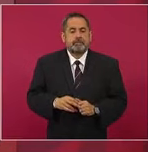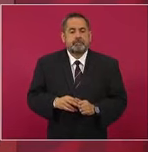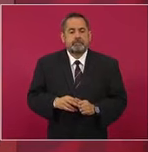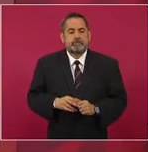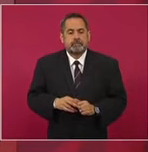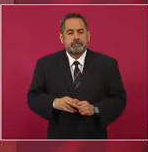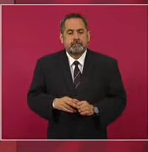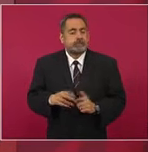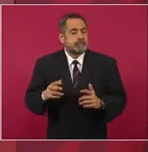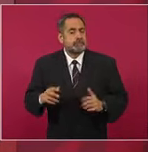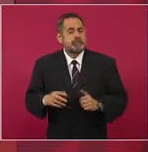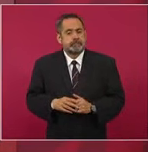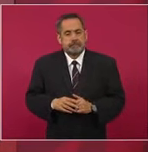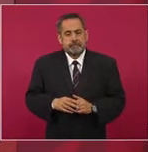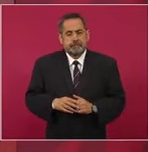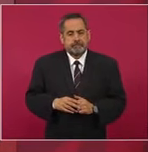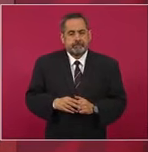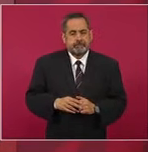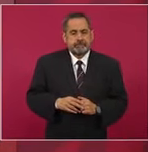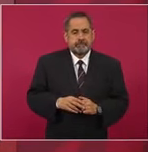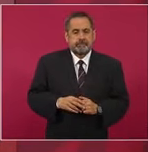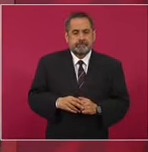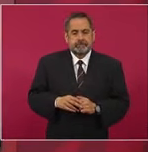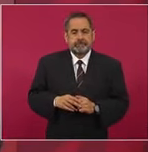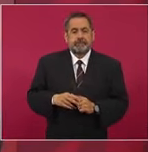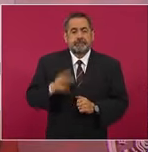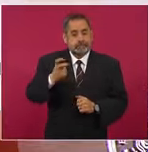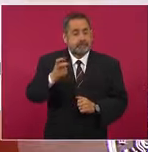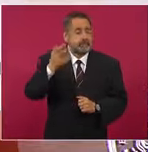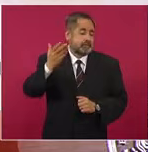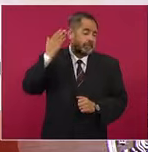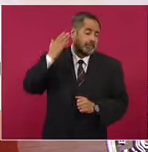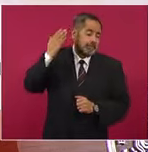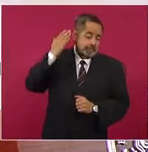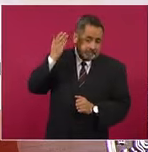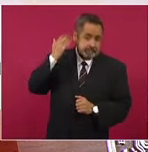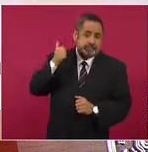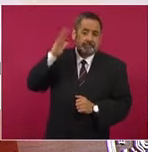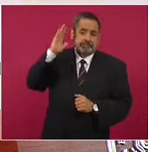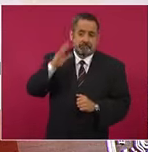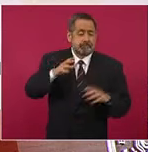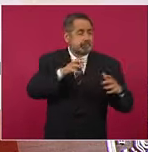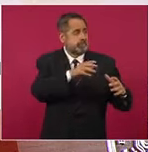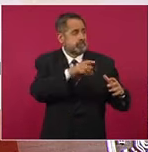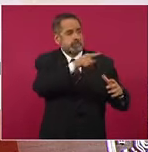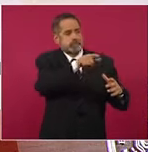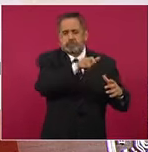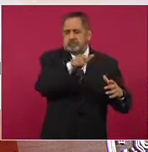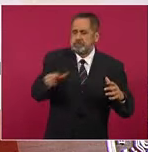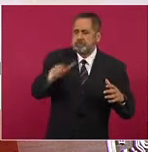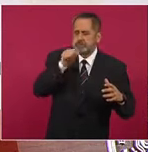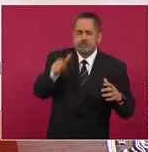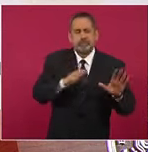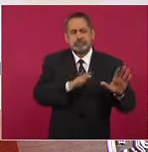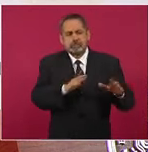Entonces, esos eran los privilegios que existían. Hoy,